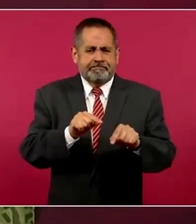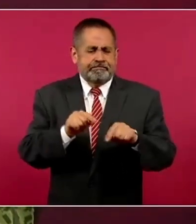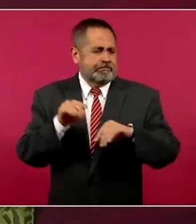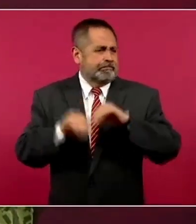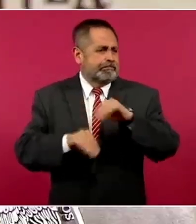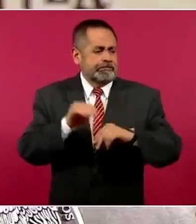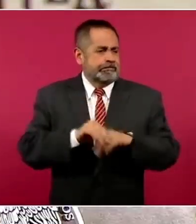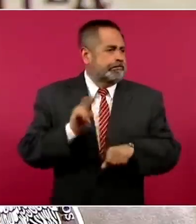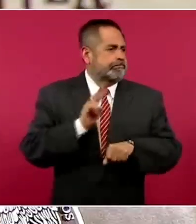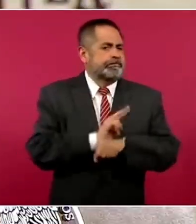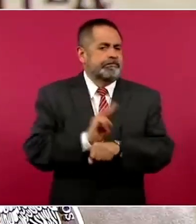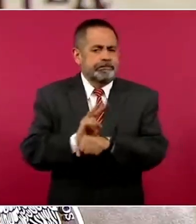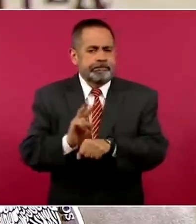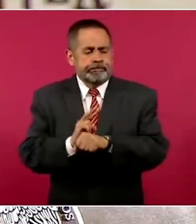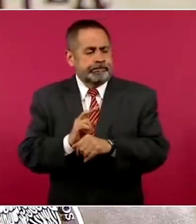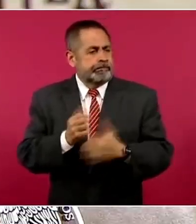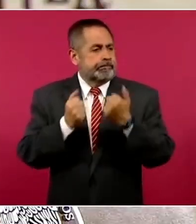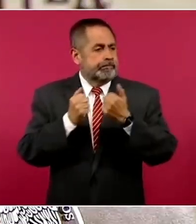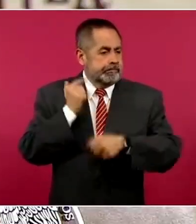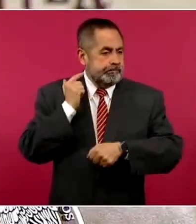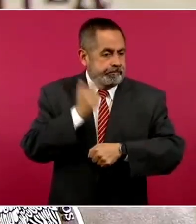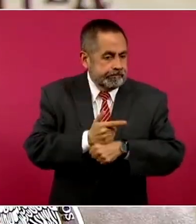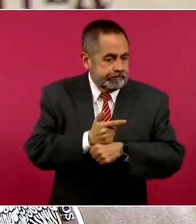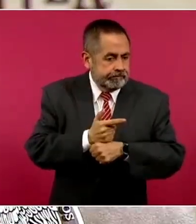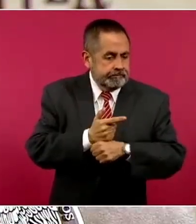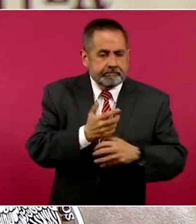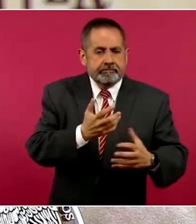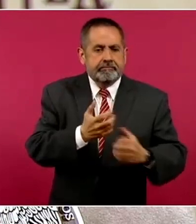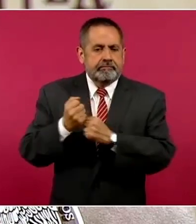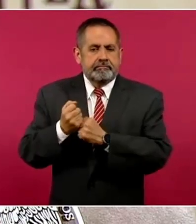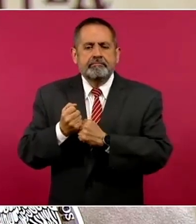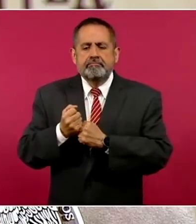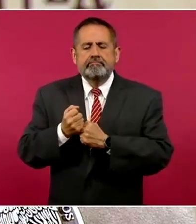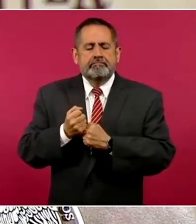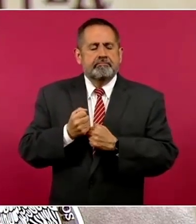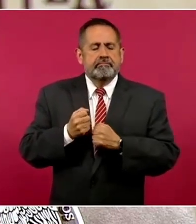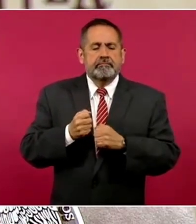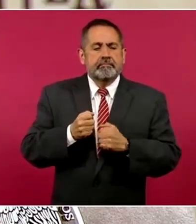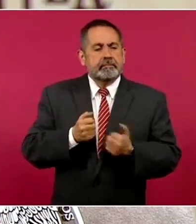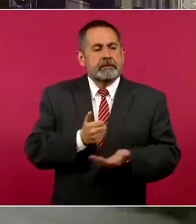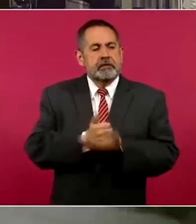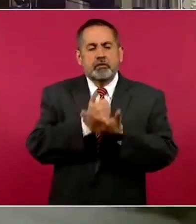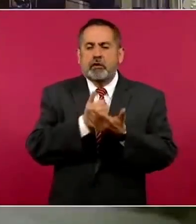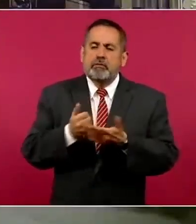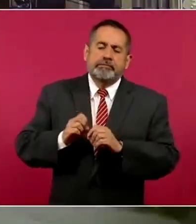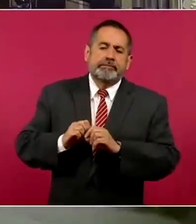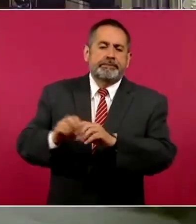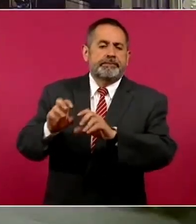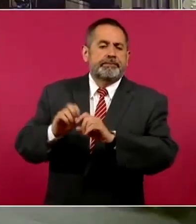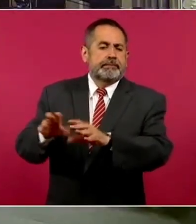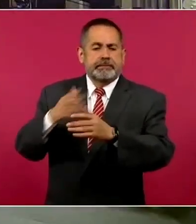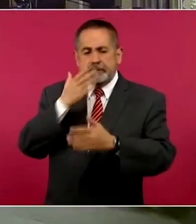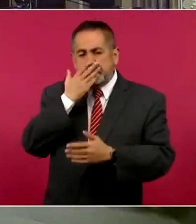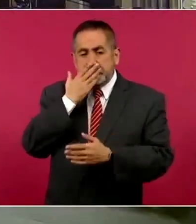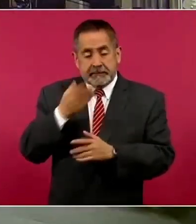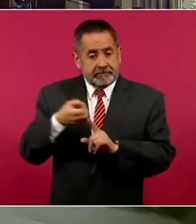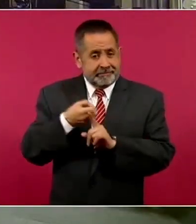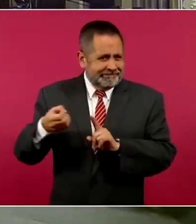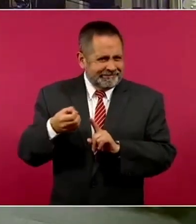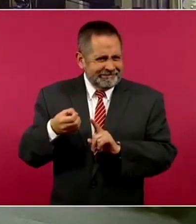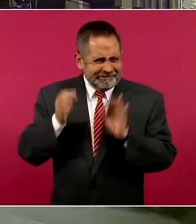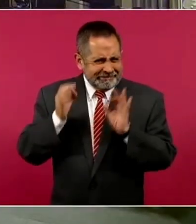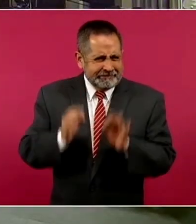operaciones y se pudo localizar a las personas, a las personas, a sus vehículos, todo. Entonces,